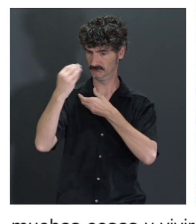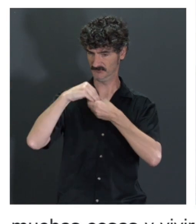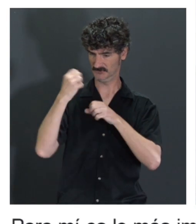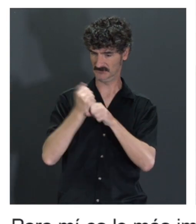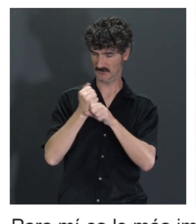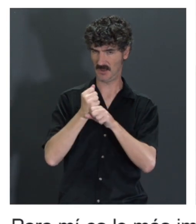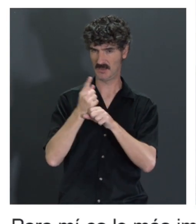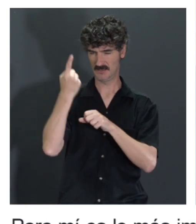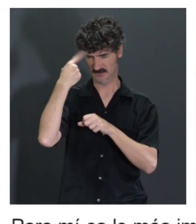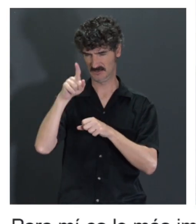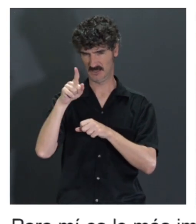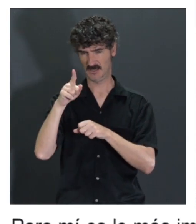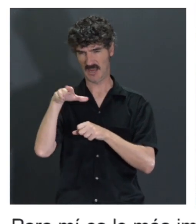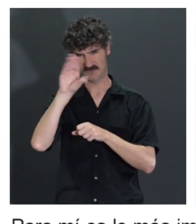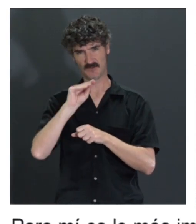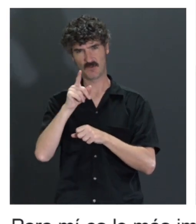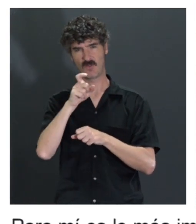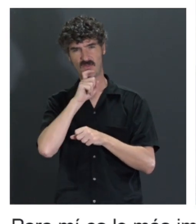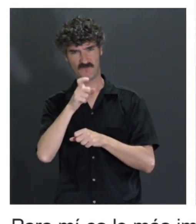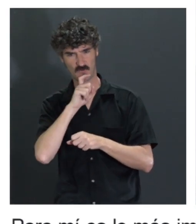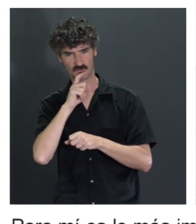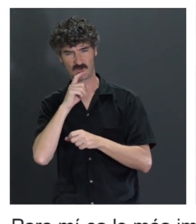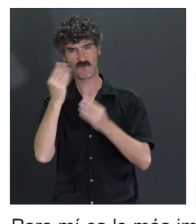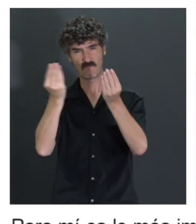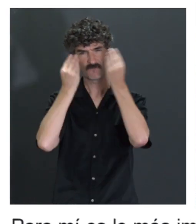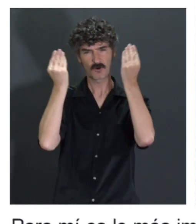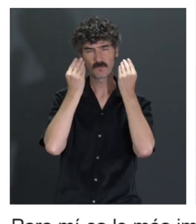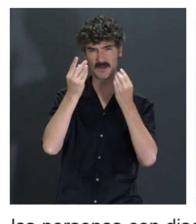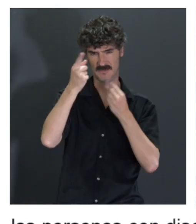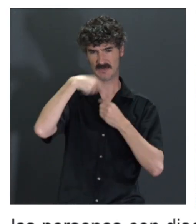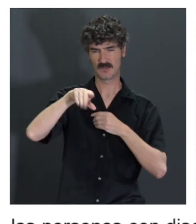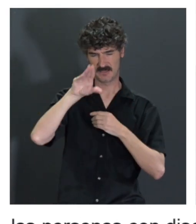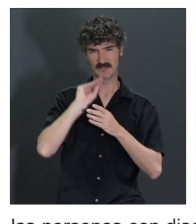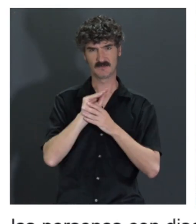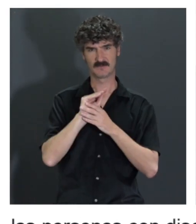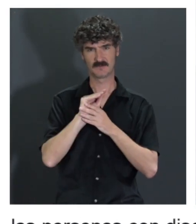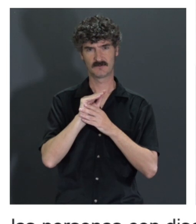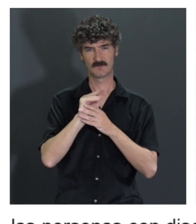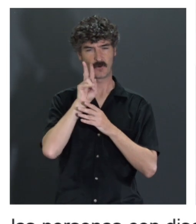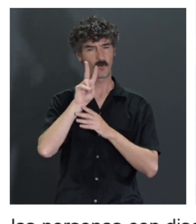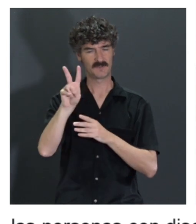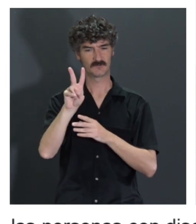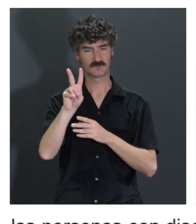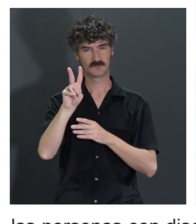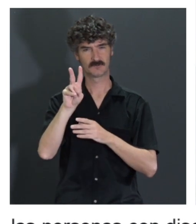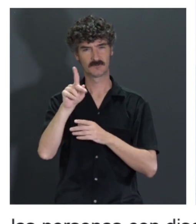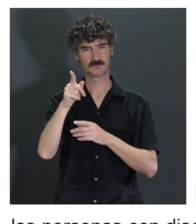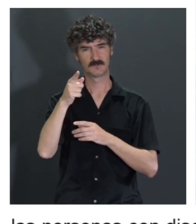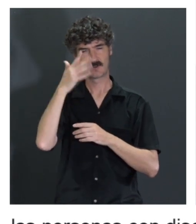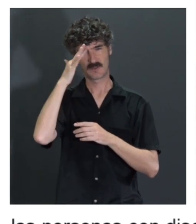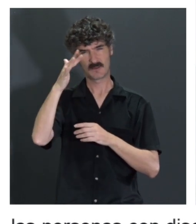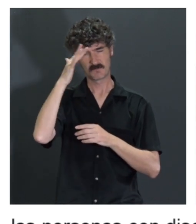dificultades que han tenido para formarse. Entonces, yo siempre en el fondo me imagino que es que